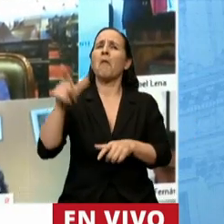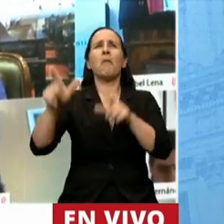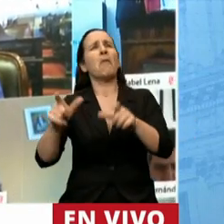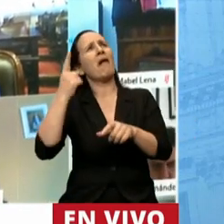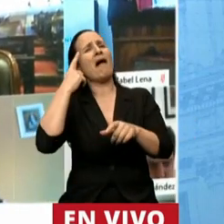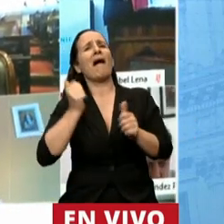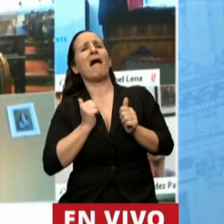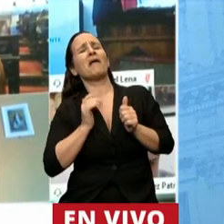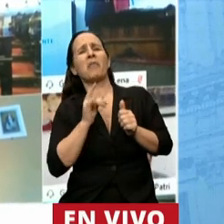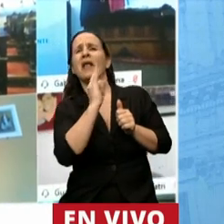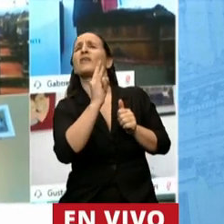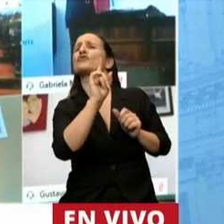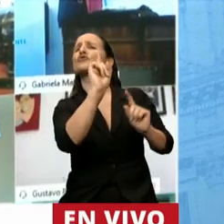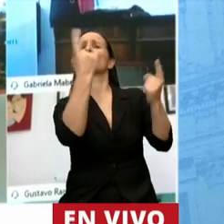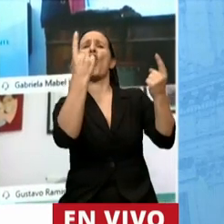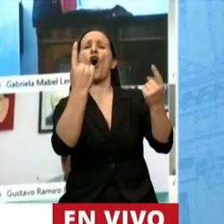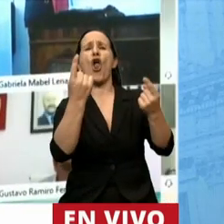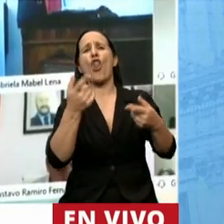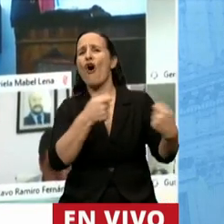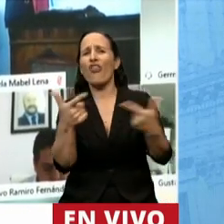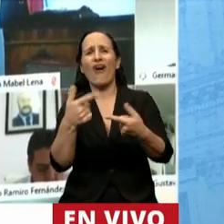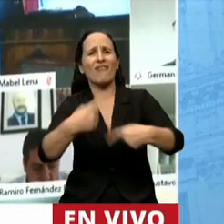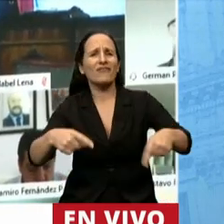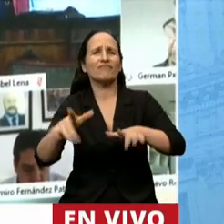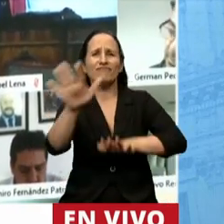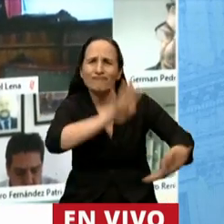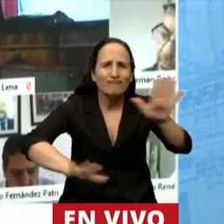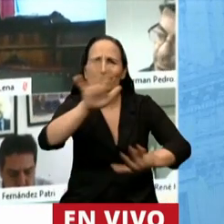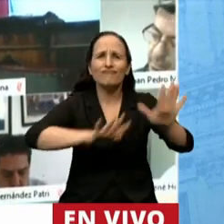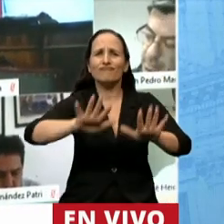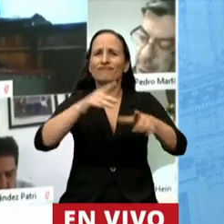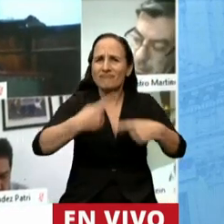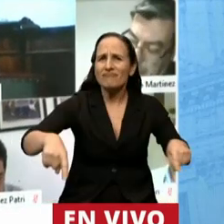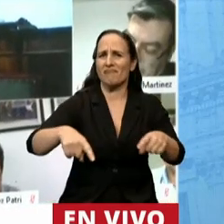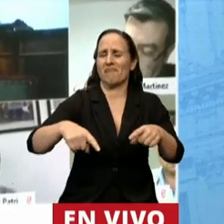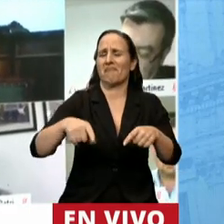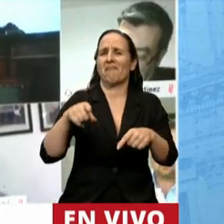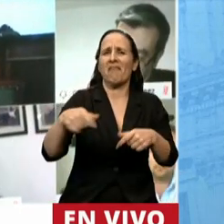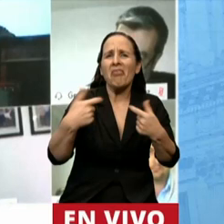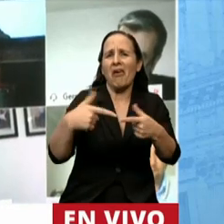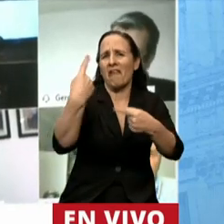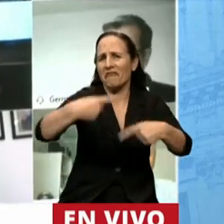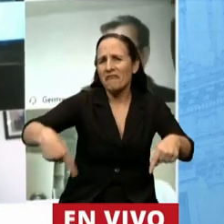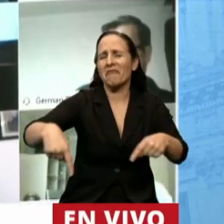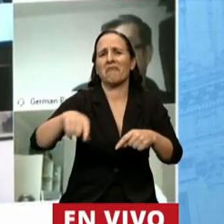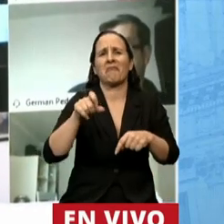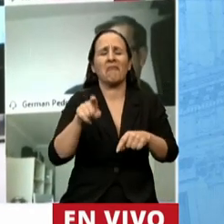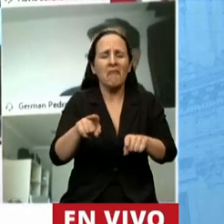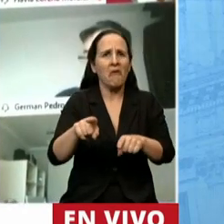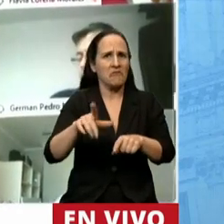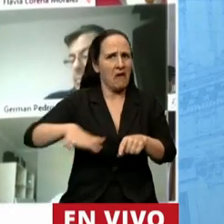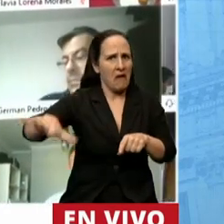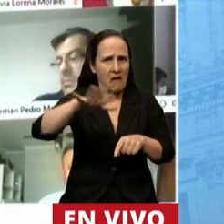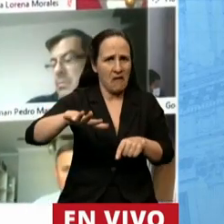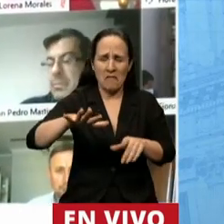por sí mismo coordine recursos o distribuya recursos